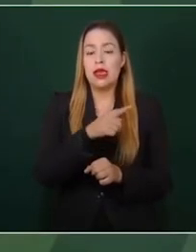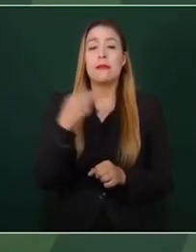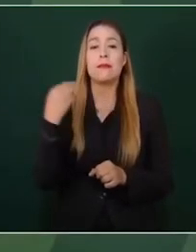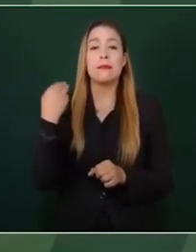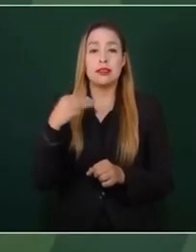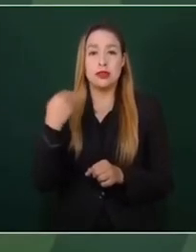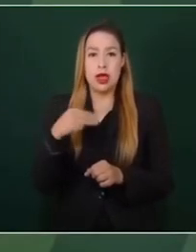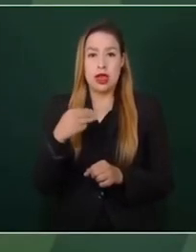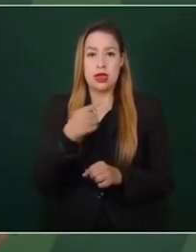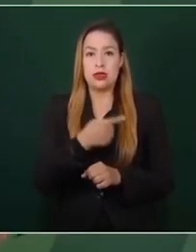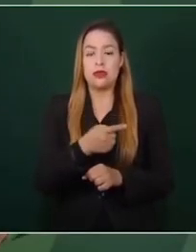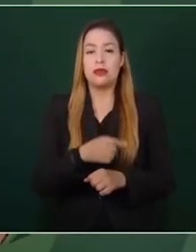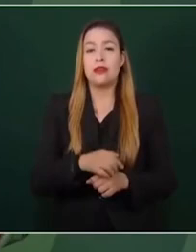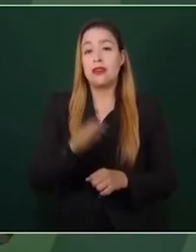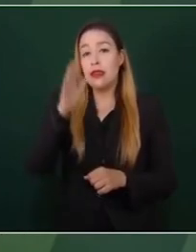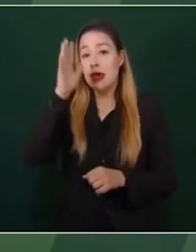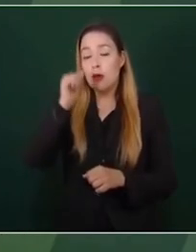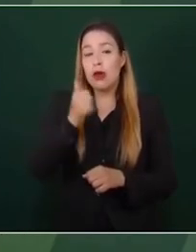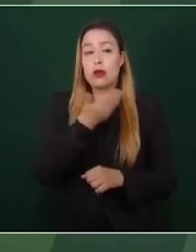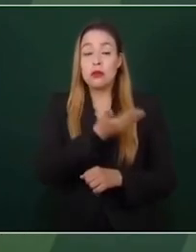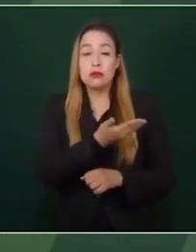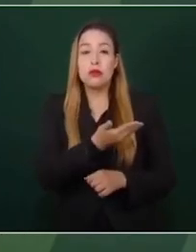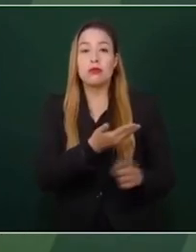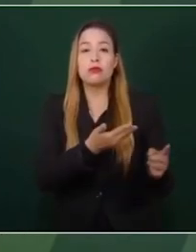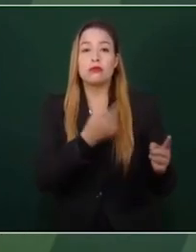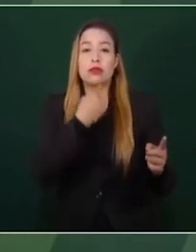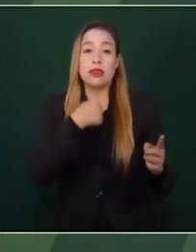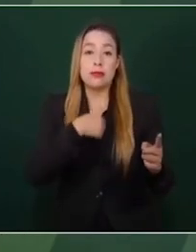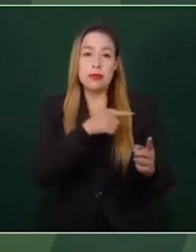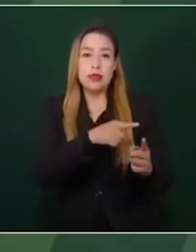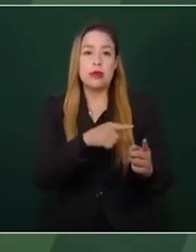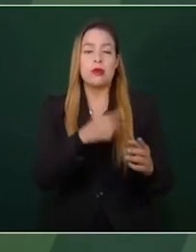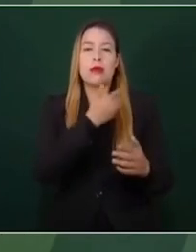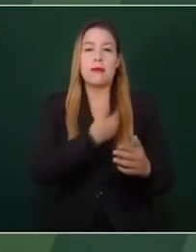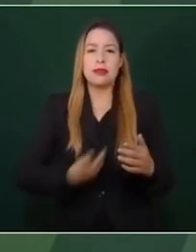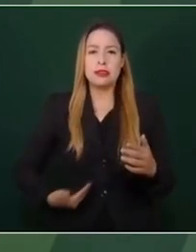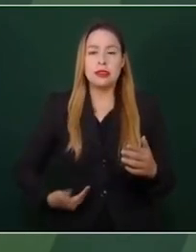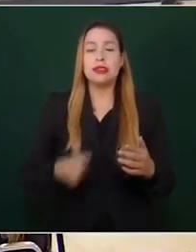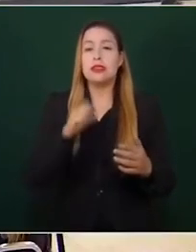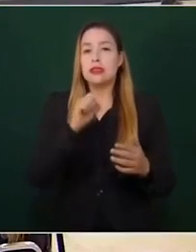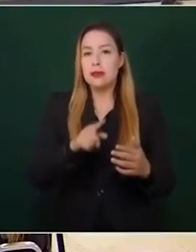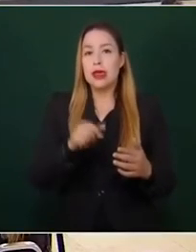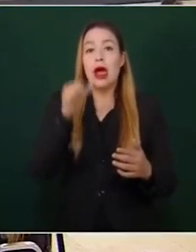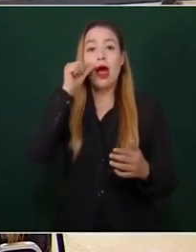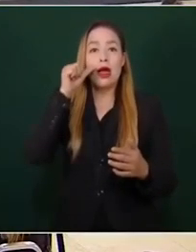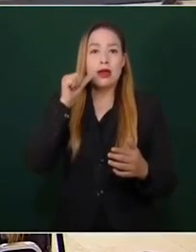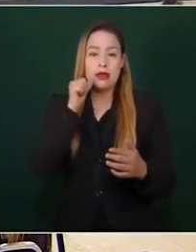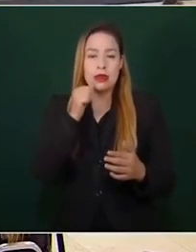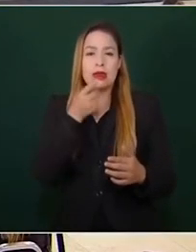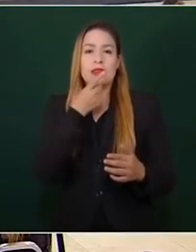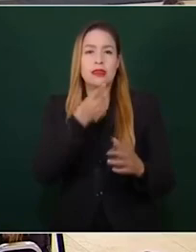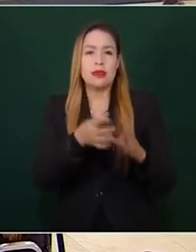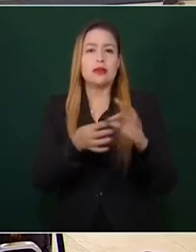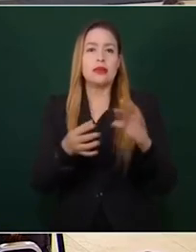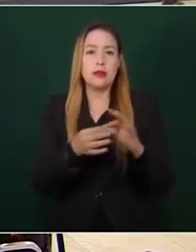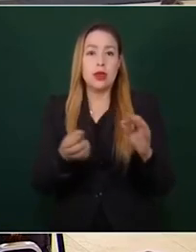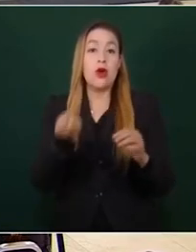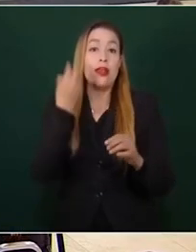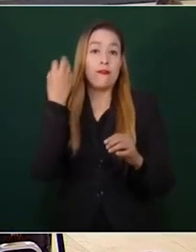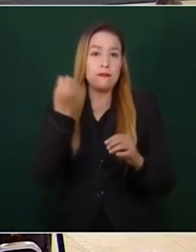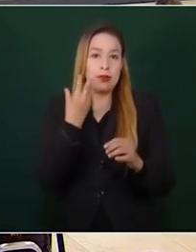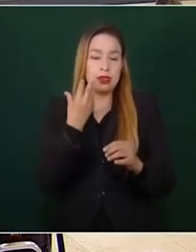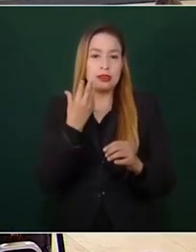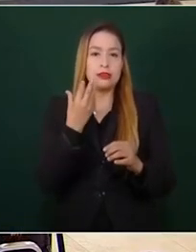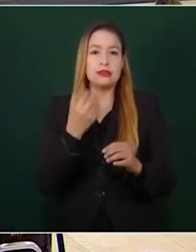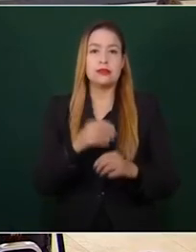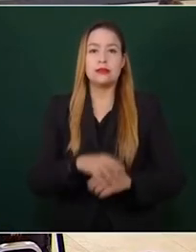de conformidad a las instrucciones del presidente y a lo mencionado el día de ayer en la conferencia de prensa.